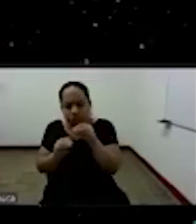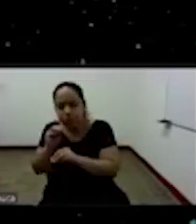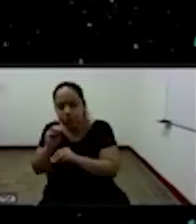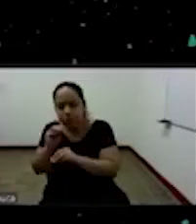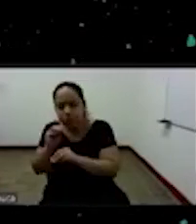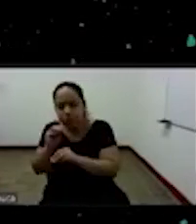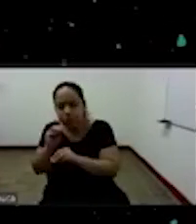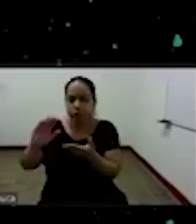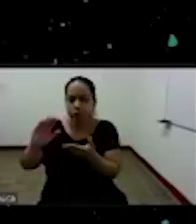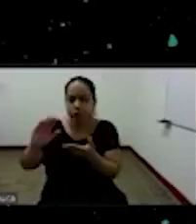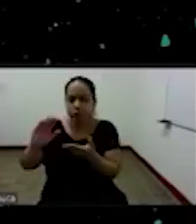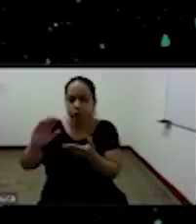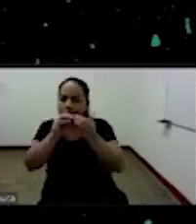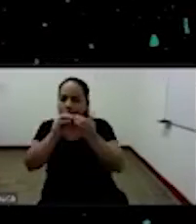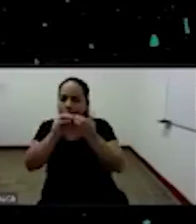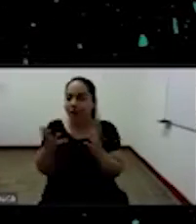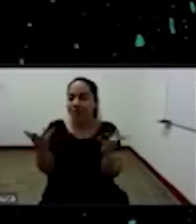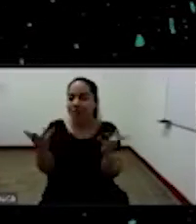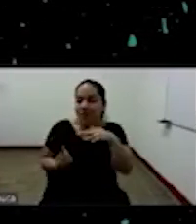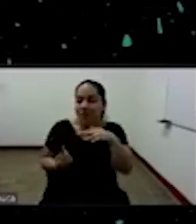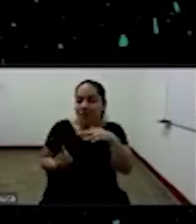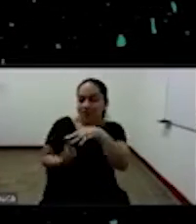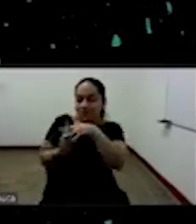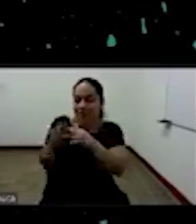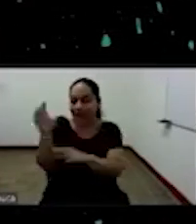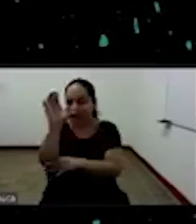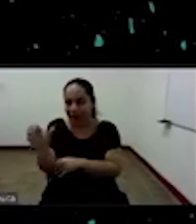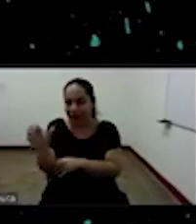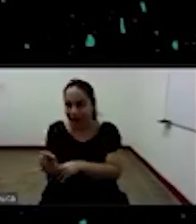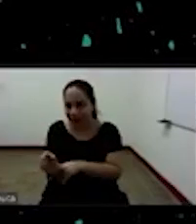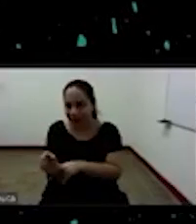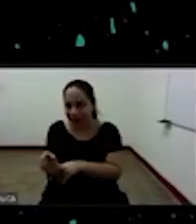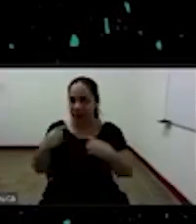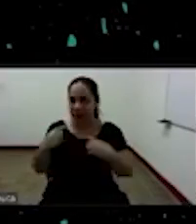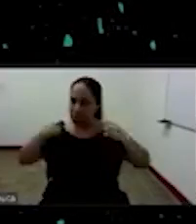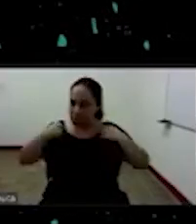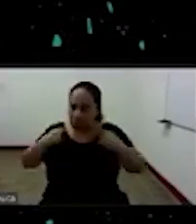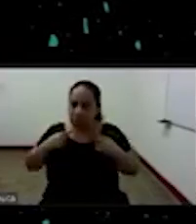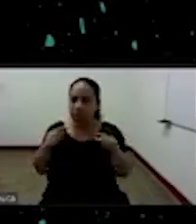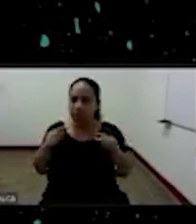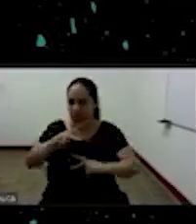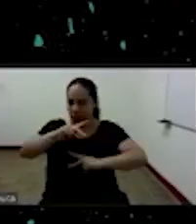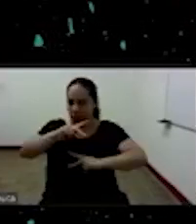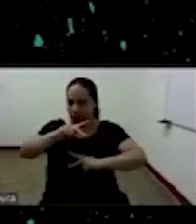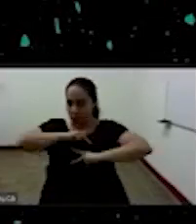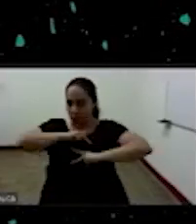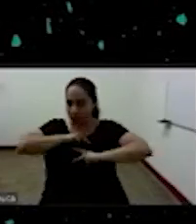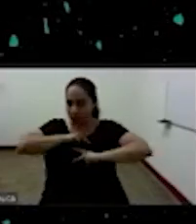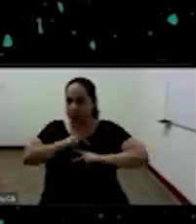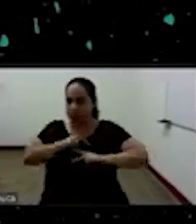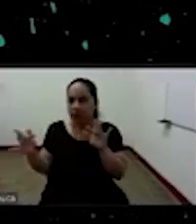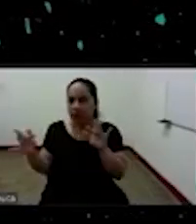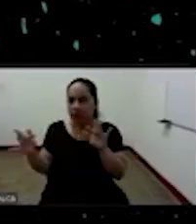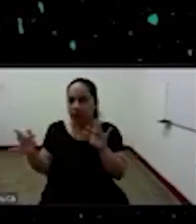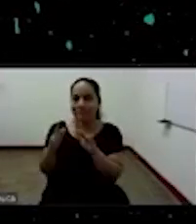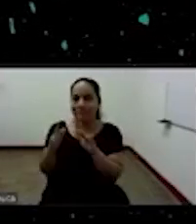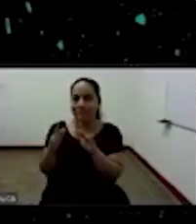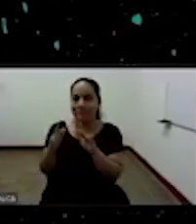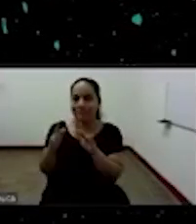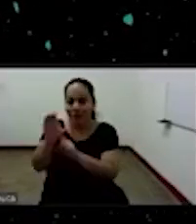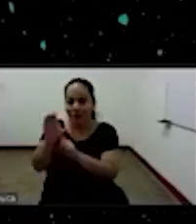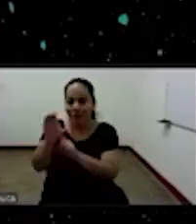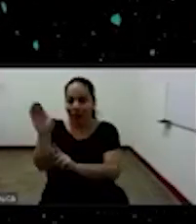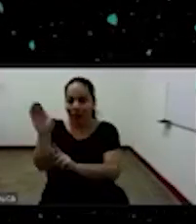son africanos que tiene su vestimenta propia proveniente de áfrica y eh